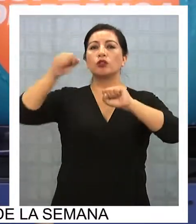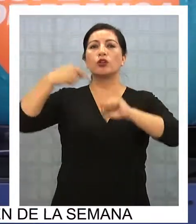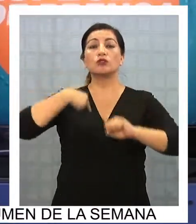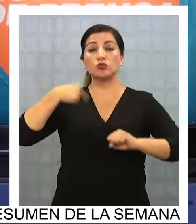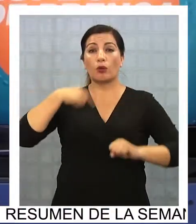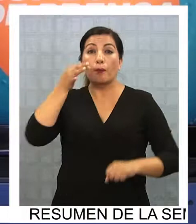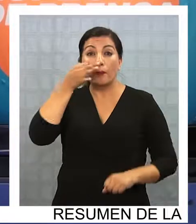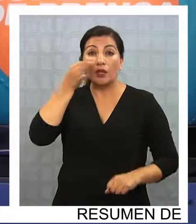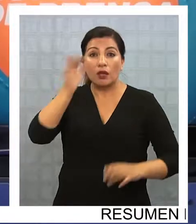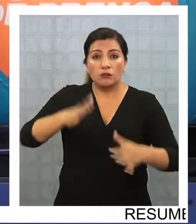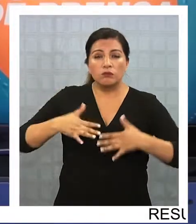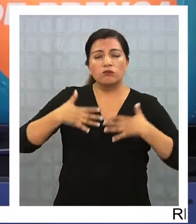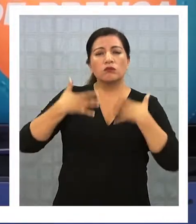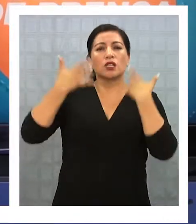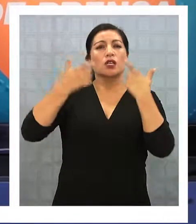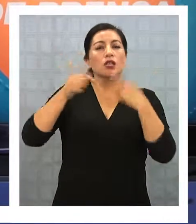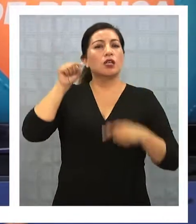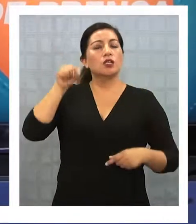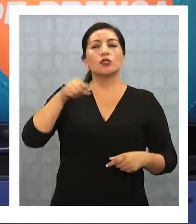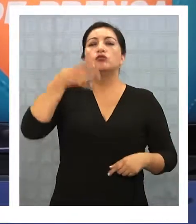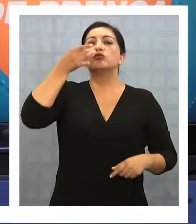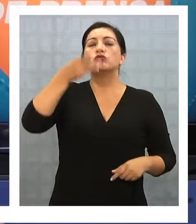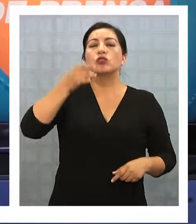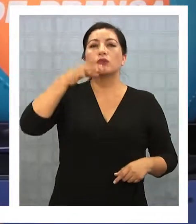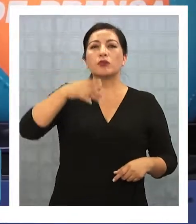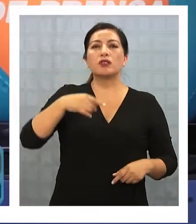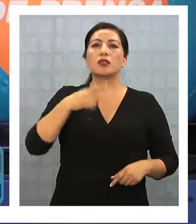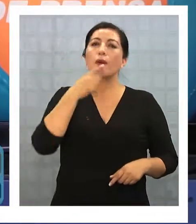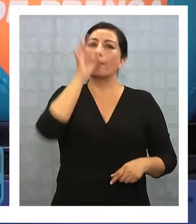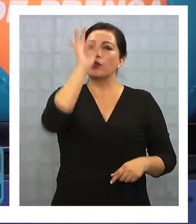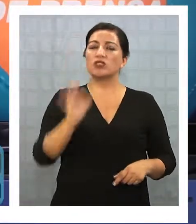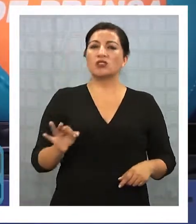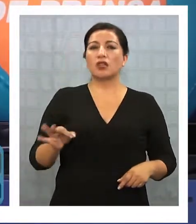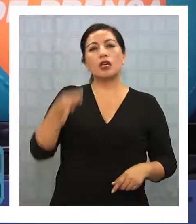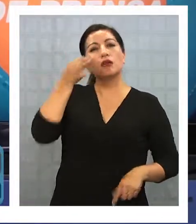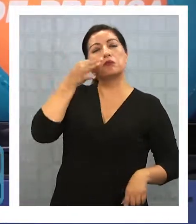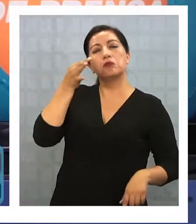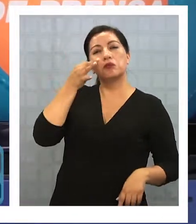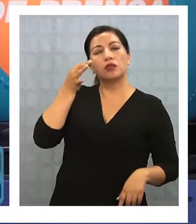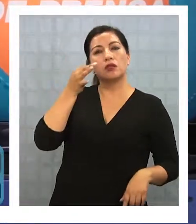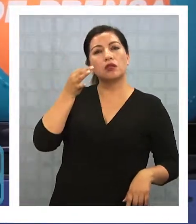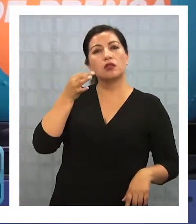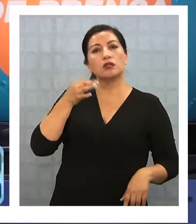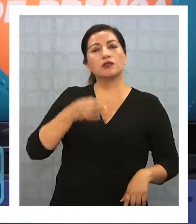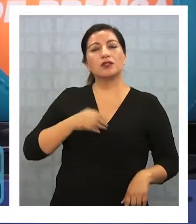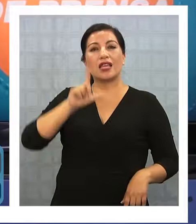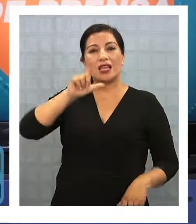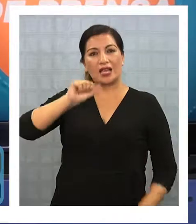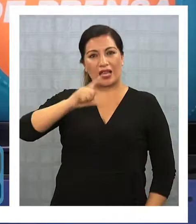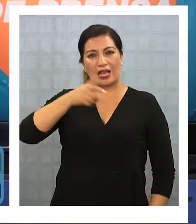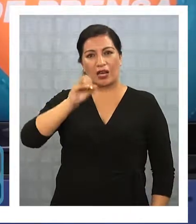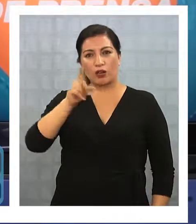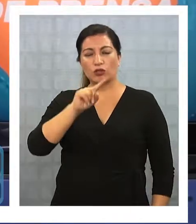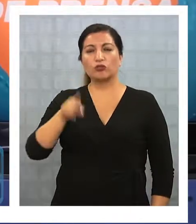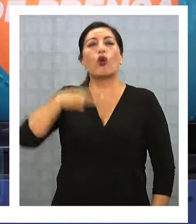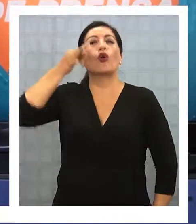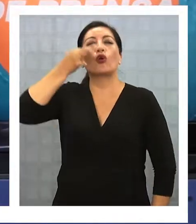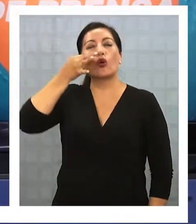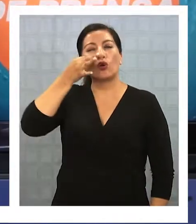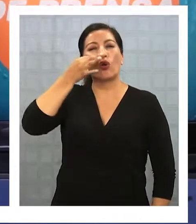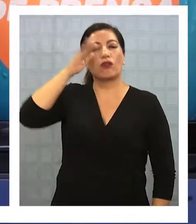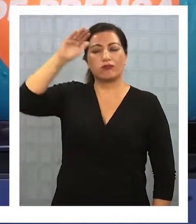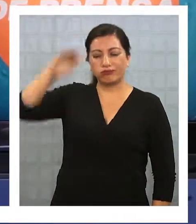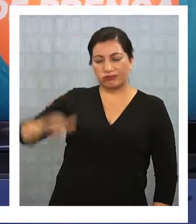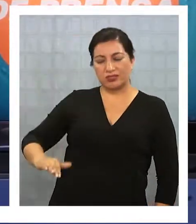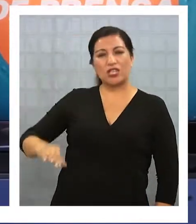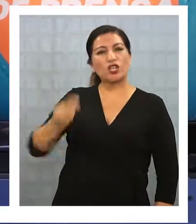tiene que inspirarte y para mí un líder político no basta que esté bien en una encuesta para que me inspire Lago lo conozco de chico lo conozco en la